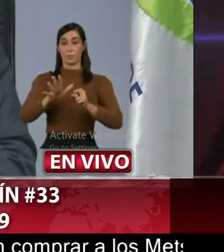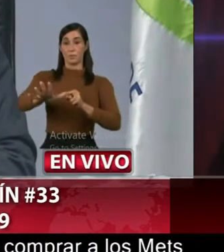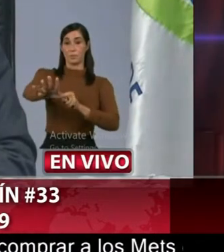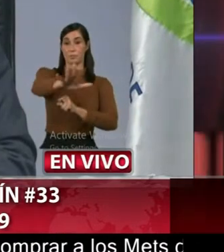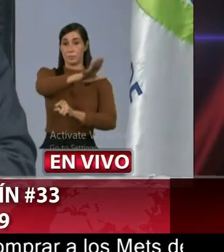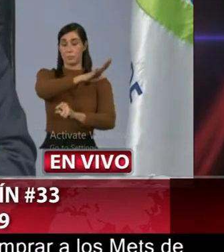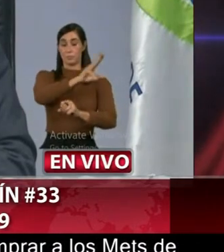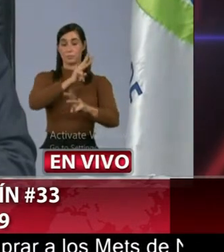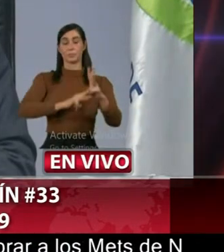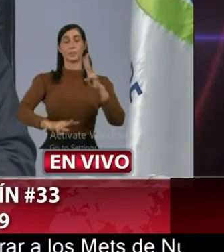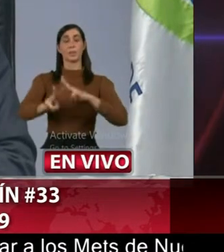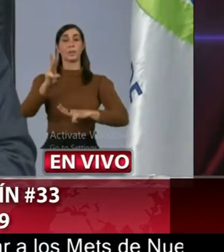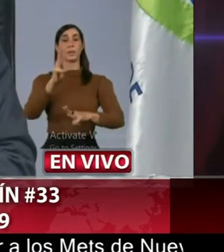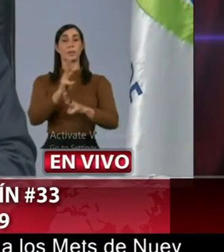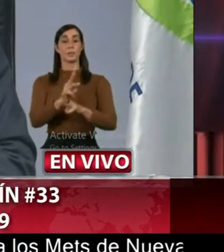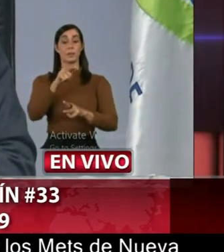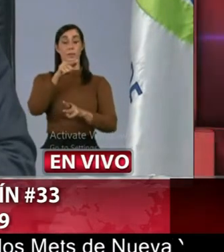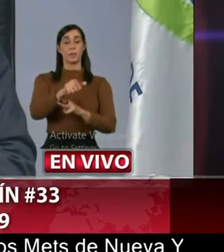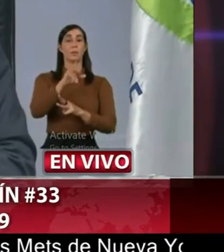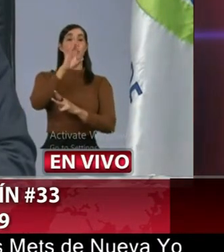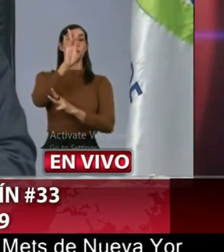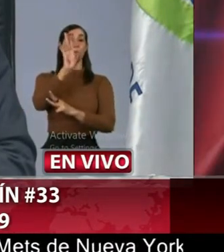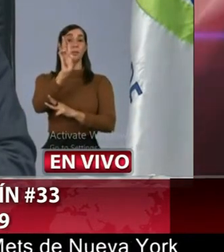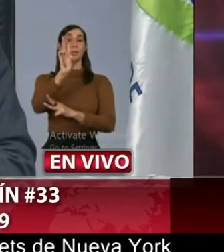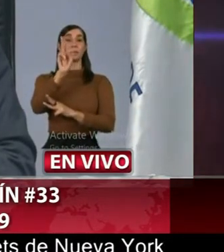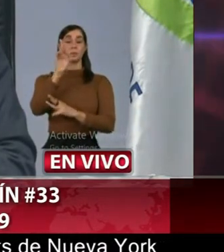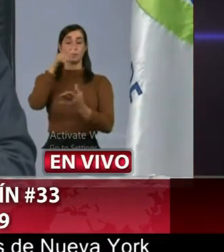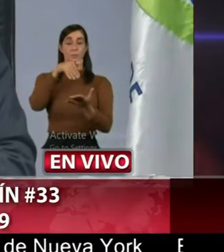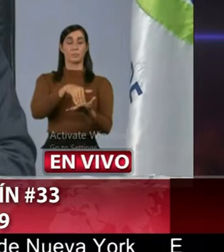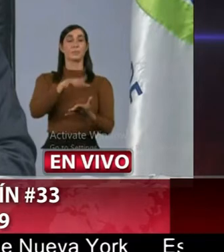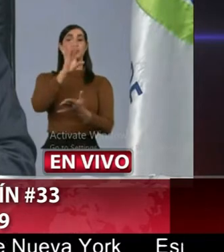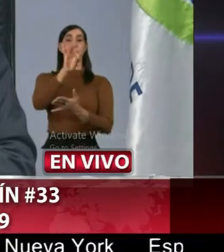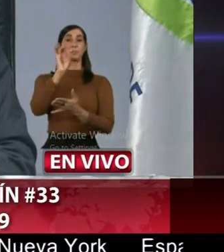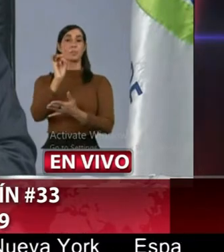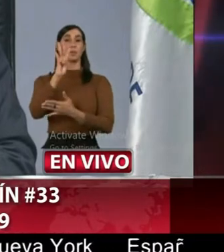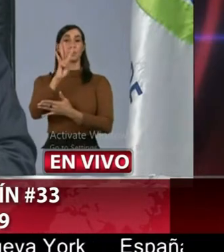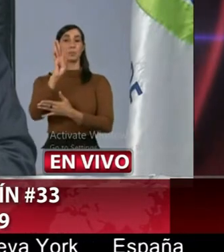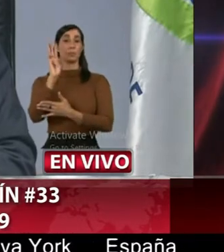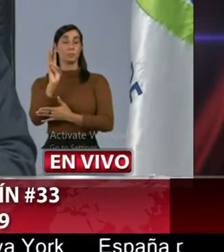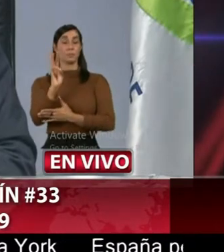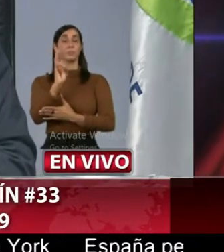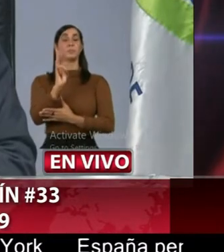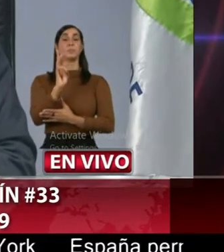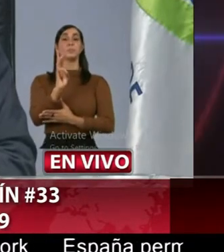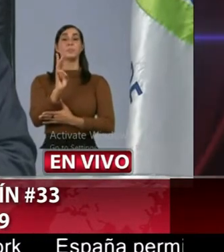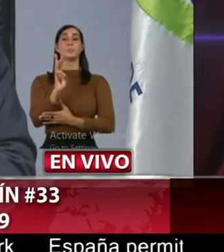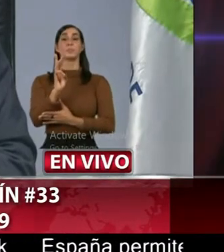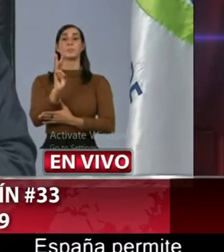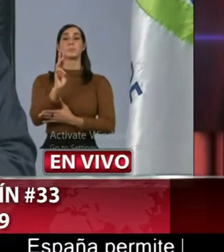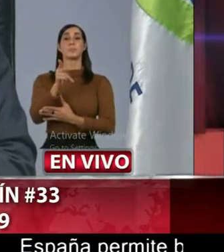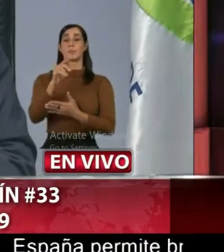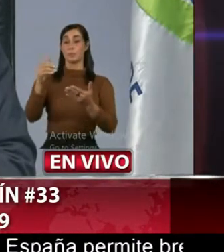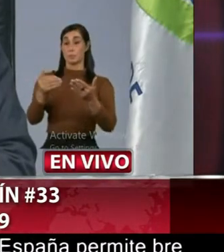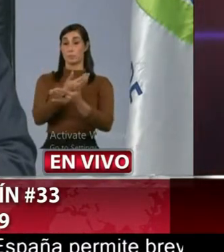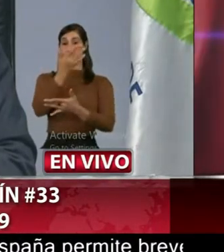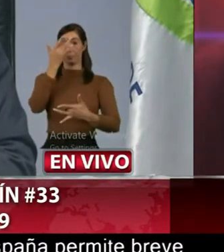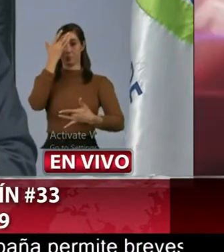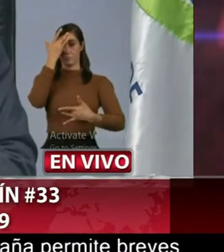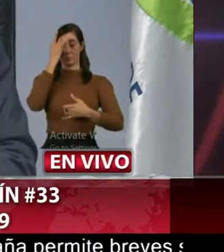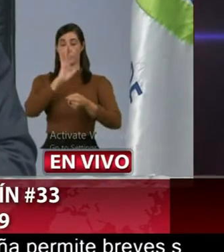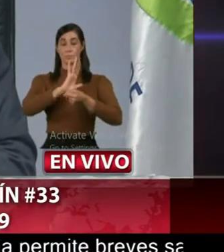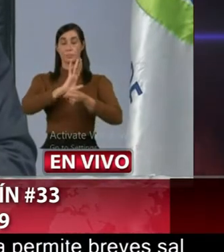de las cuales 72.846 fueron casos nuevos.